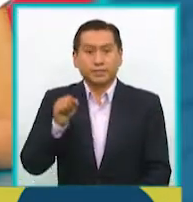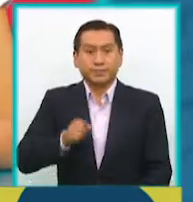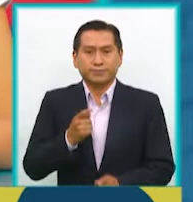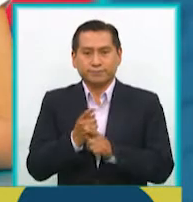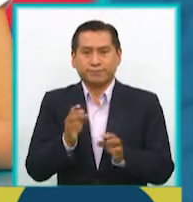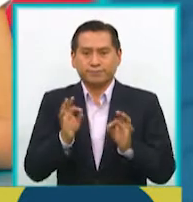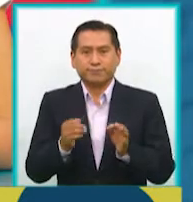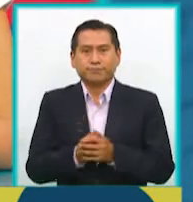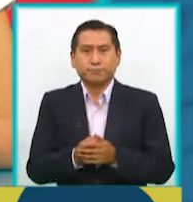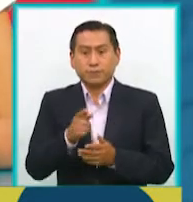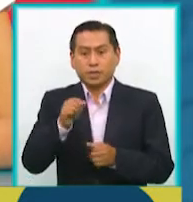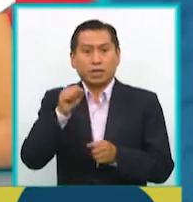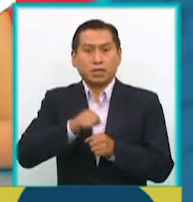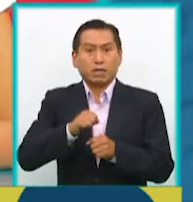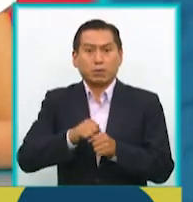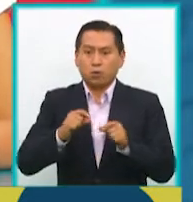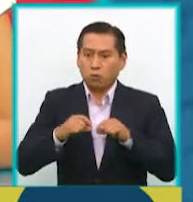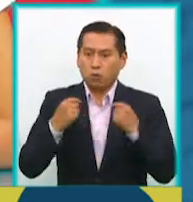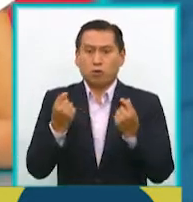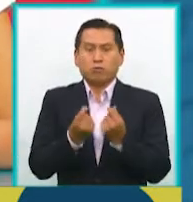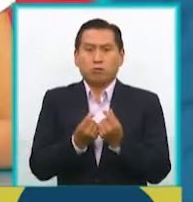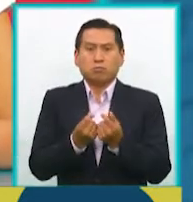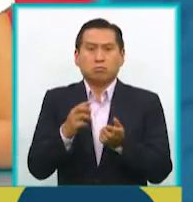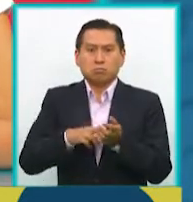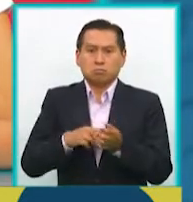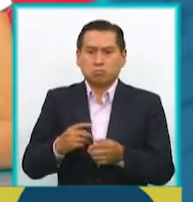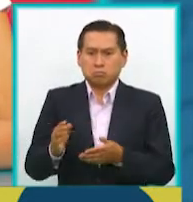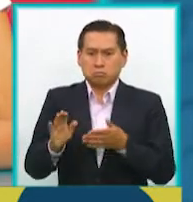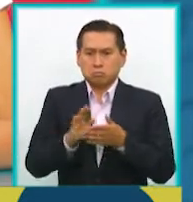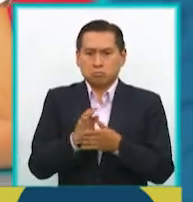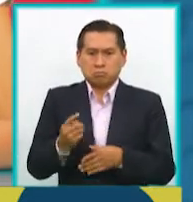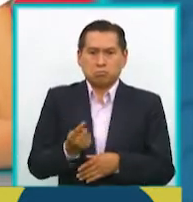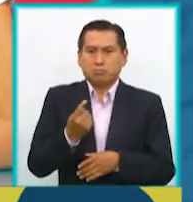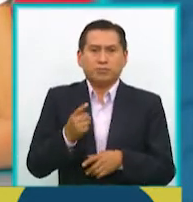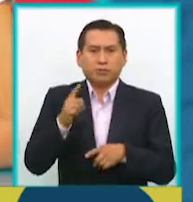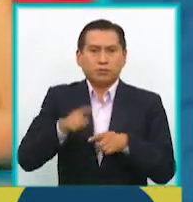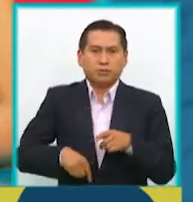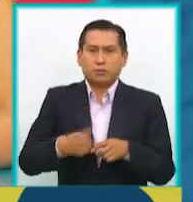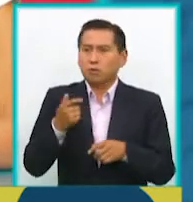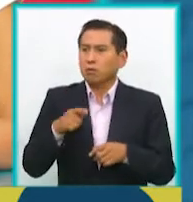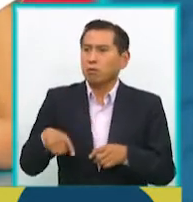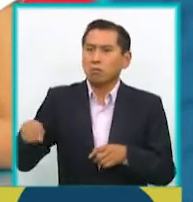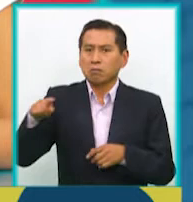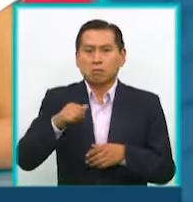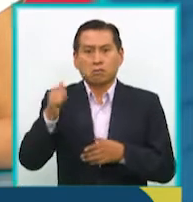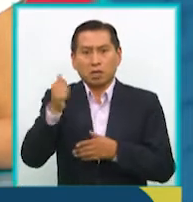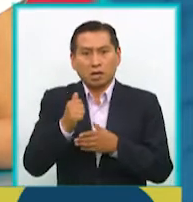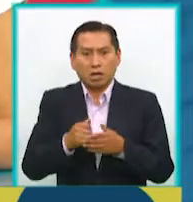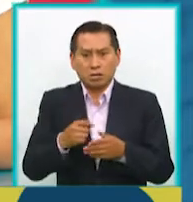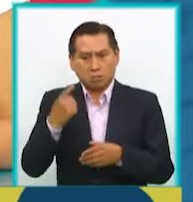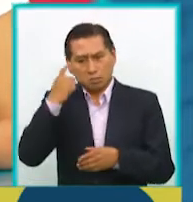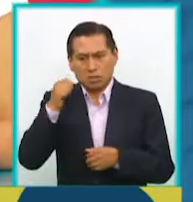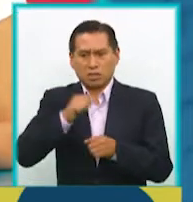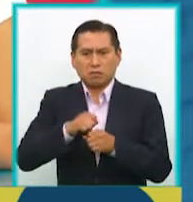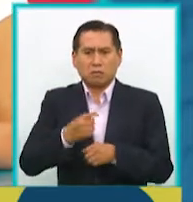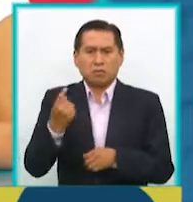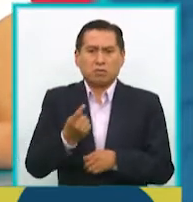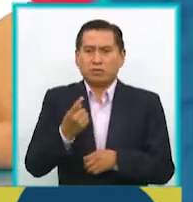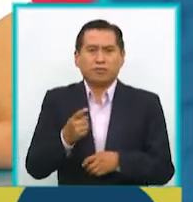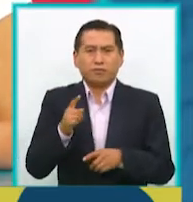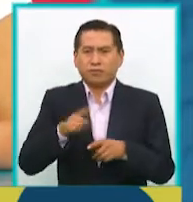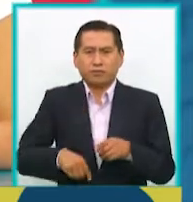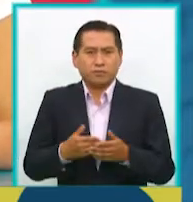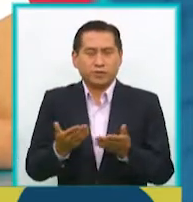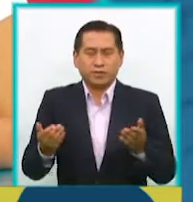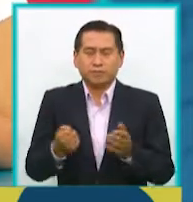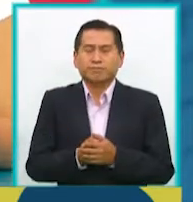sin duda alguna, es un trabajo plenamente colectivo, no hay manera de hacer cine, y prácticamente yo creo que ninguna de las disciplinas artísticas pueden realizarse de forma completamente